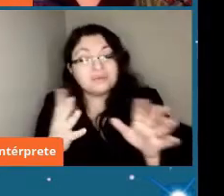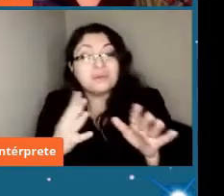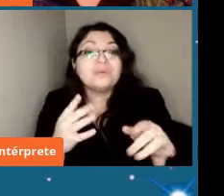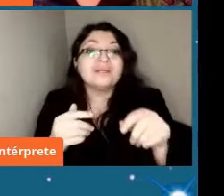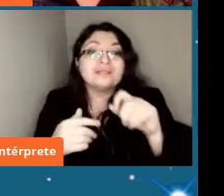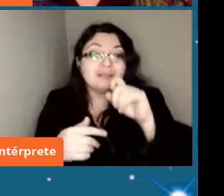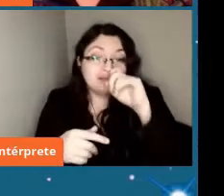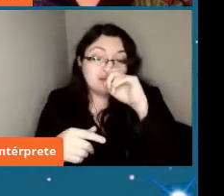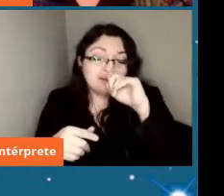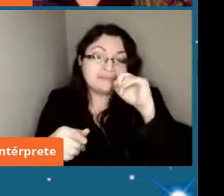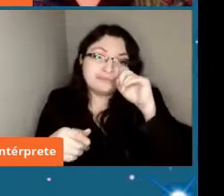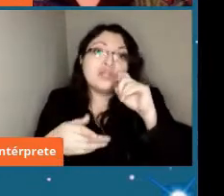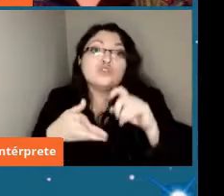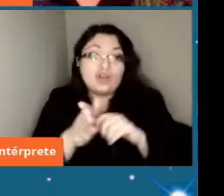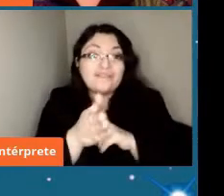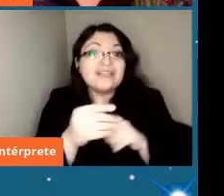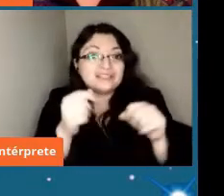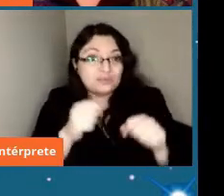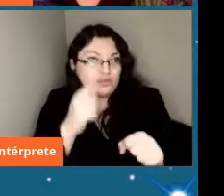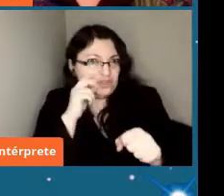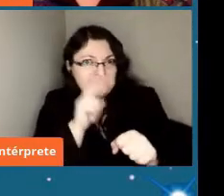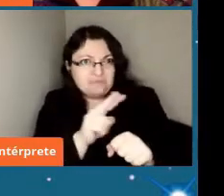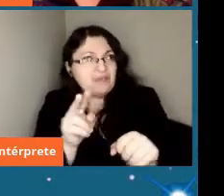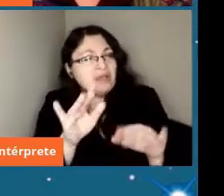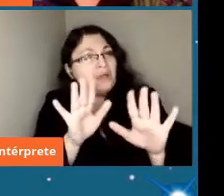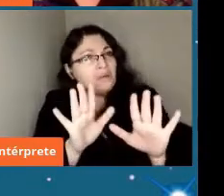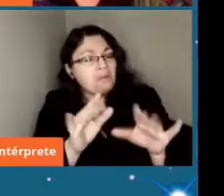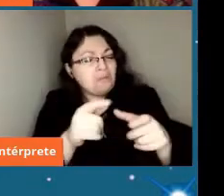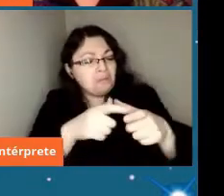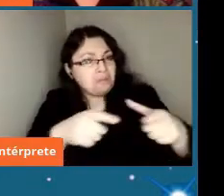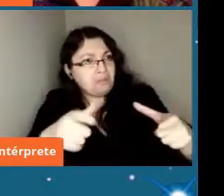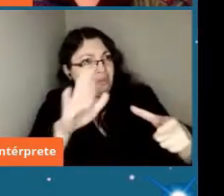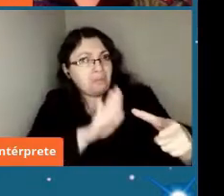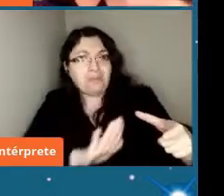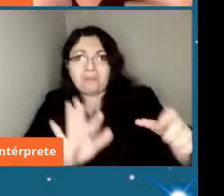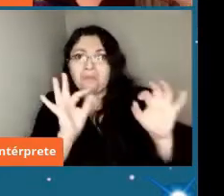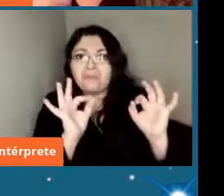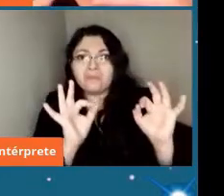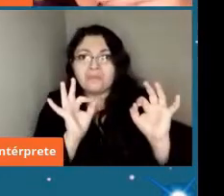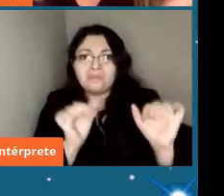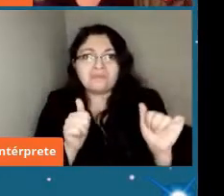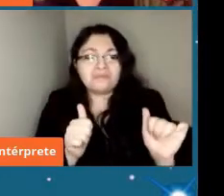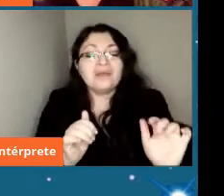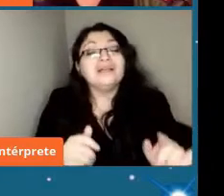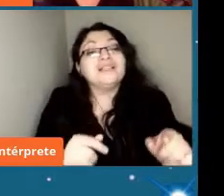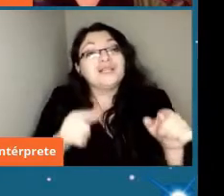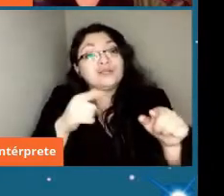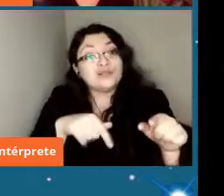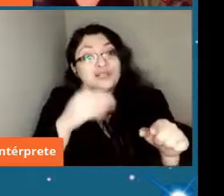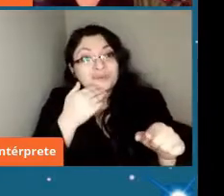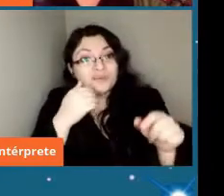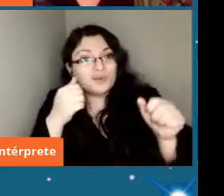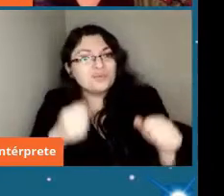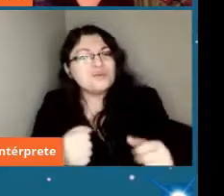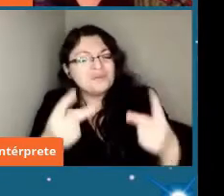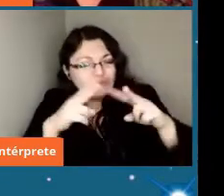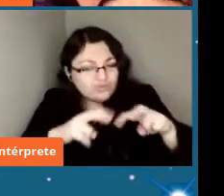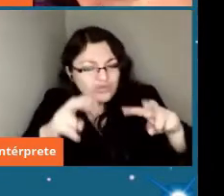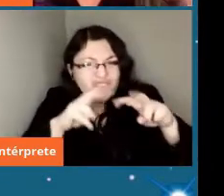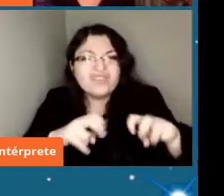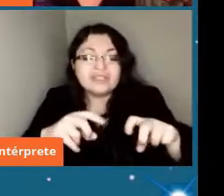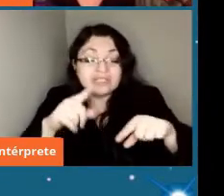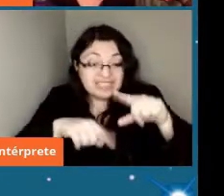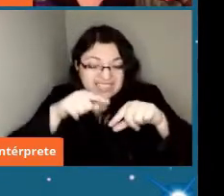donde todavía se veía bastante bien preservado el cráter y donde pudimos hacer estudios geológicos